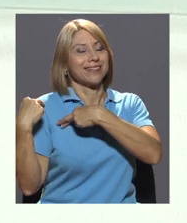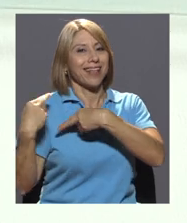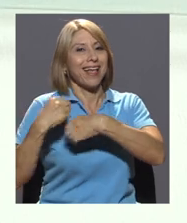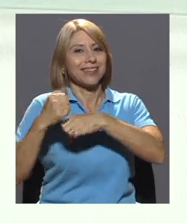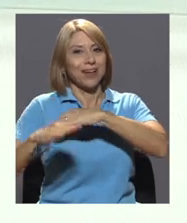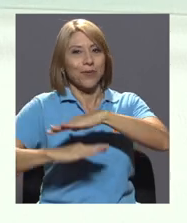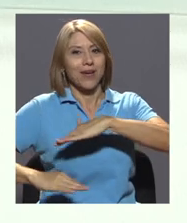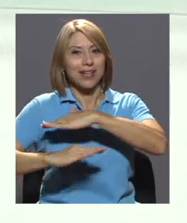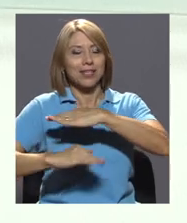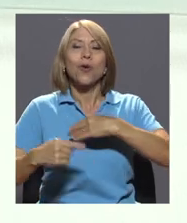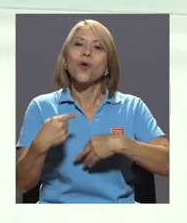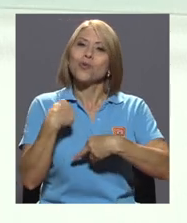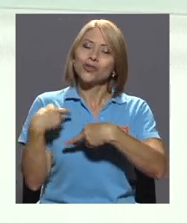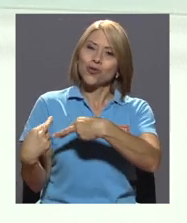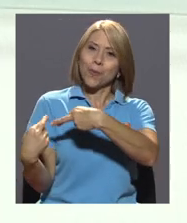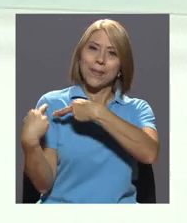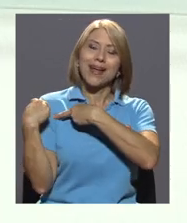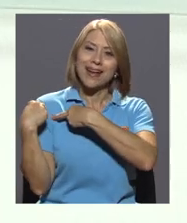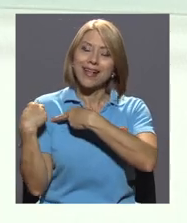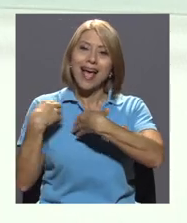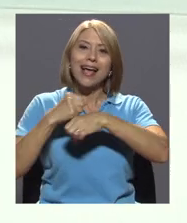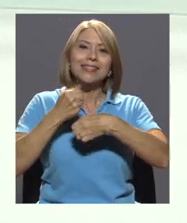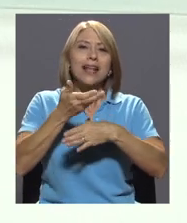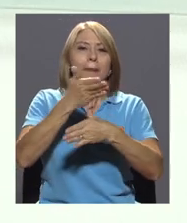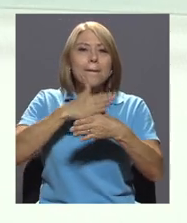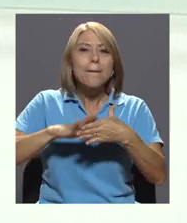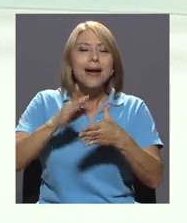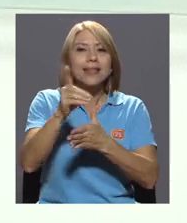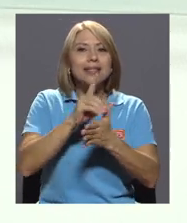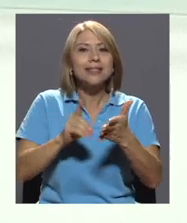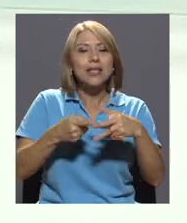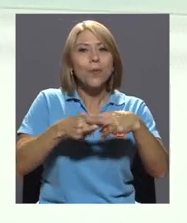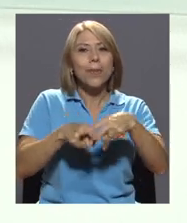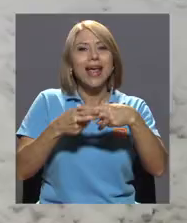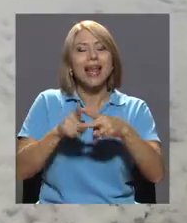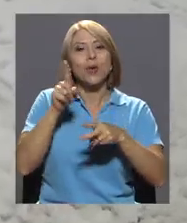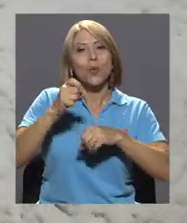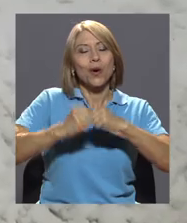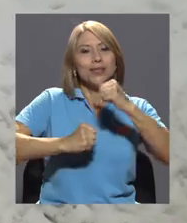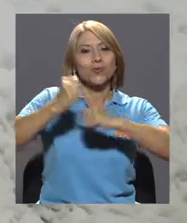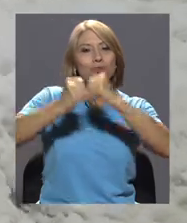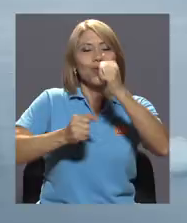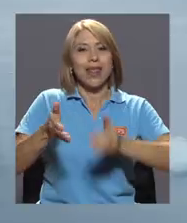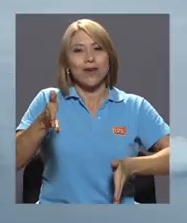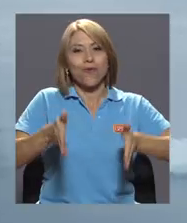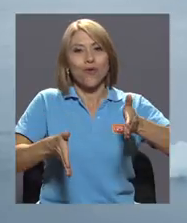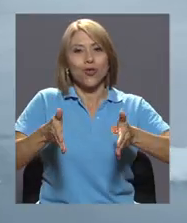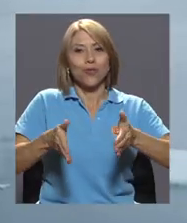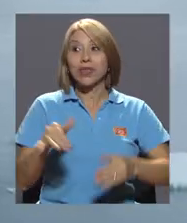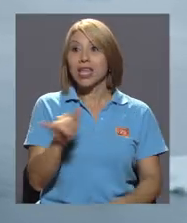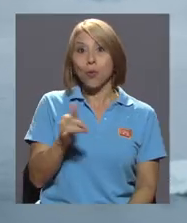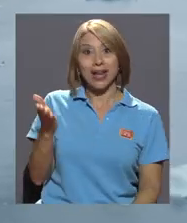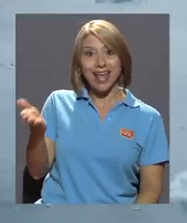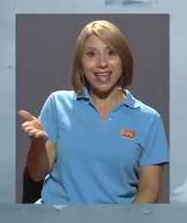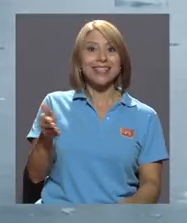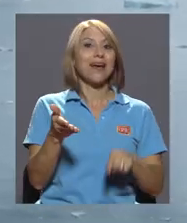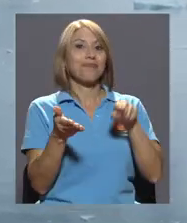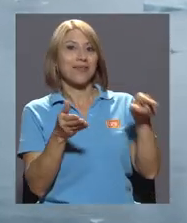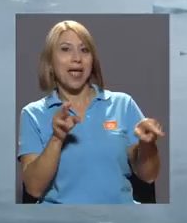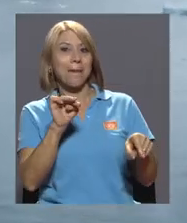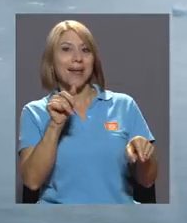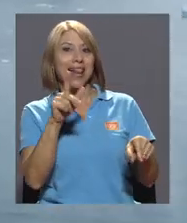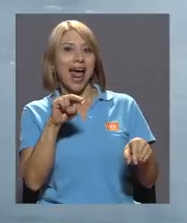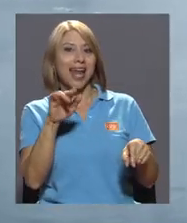básico. Entonces yo me encargué como de hacer parte del diseño mecánico de una de las estructuras del robot. Al igual que Mariela, Melania es